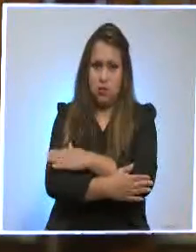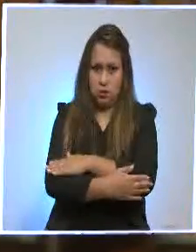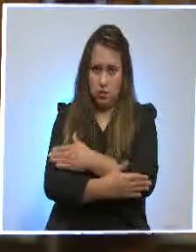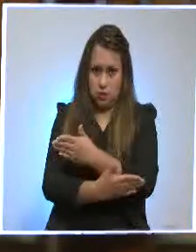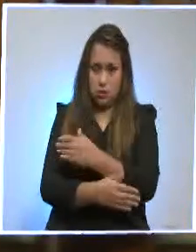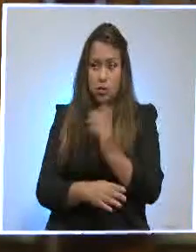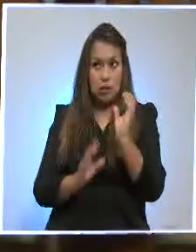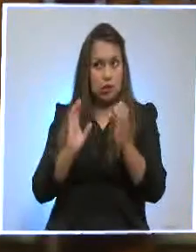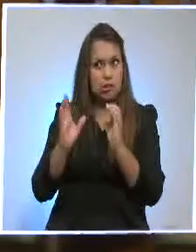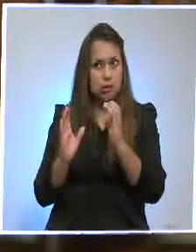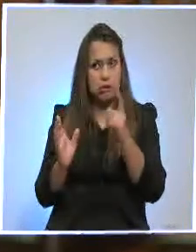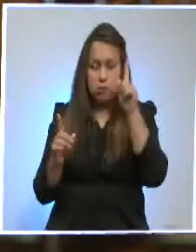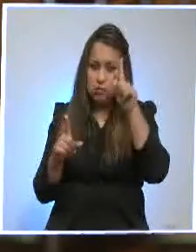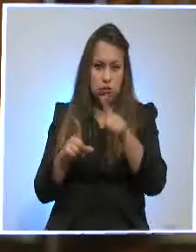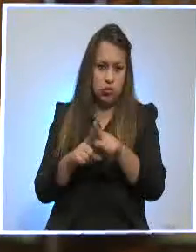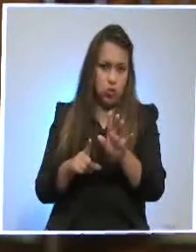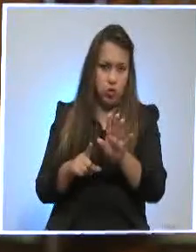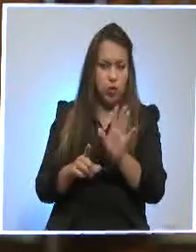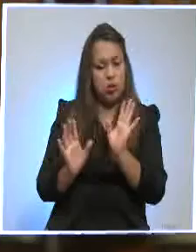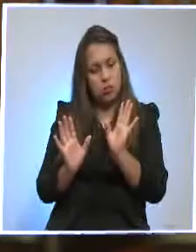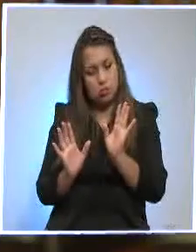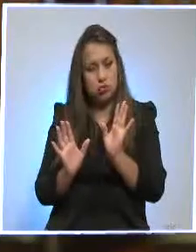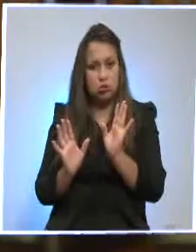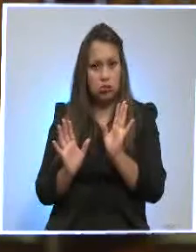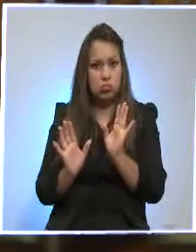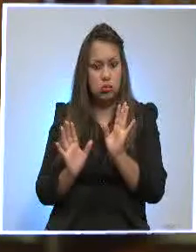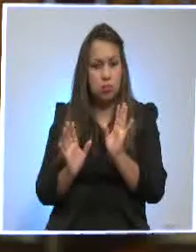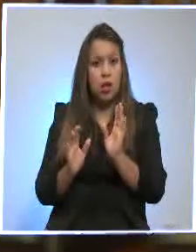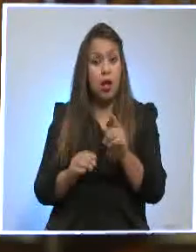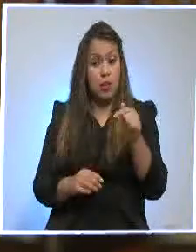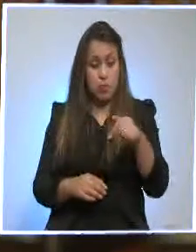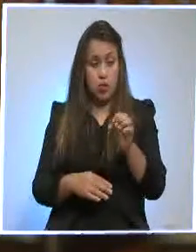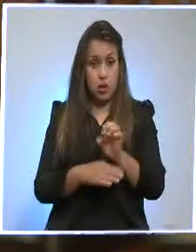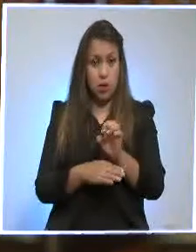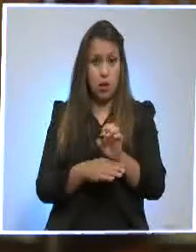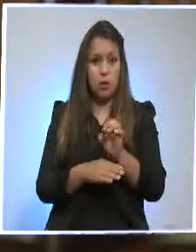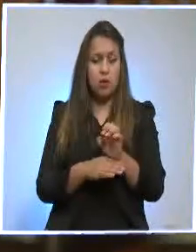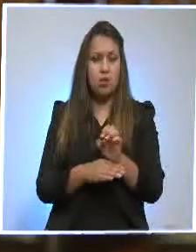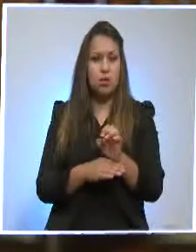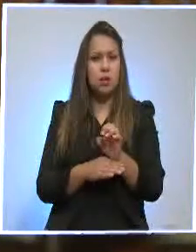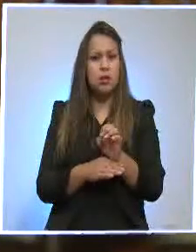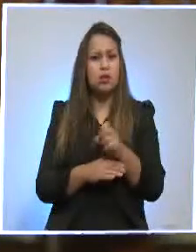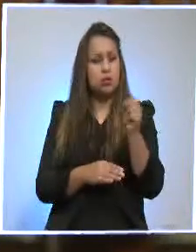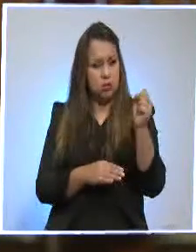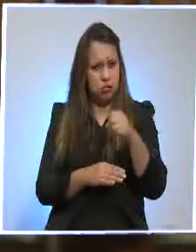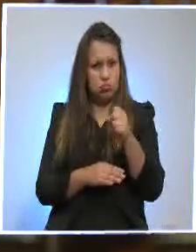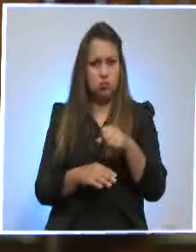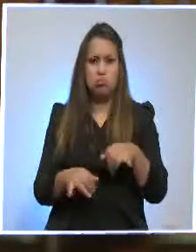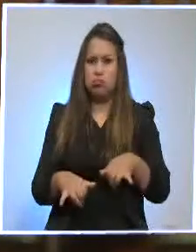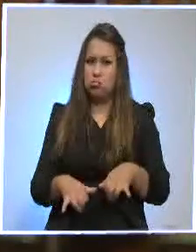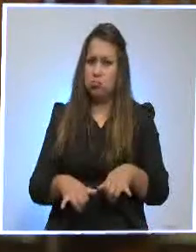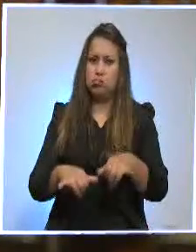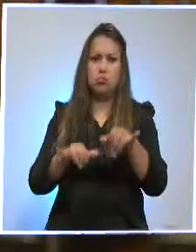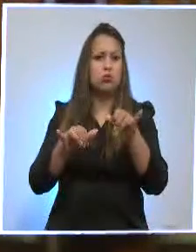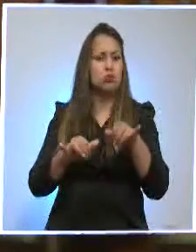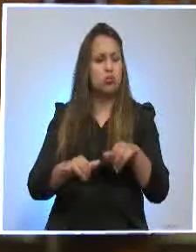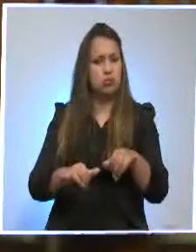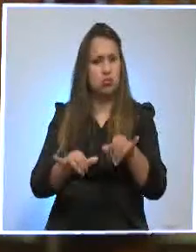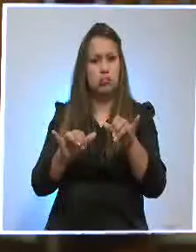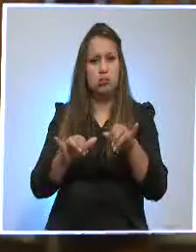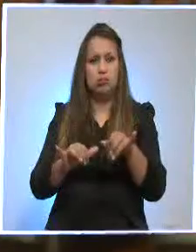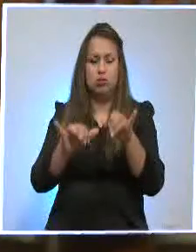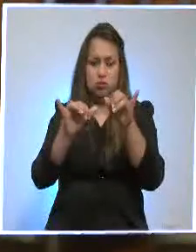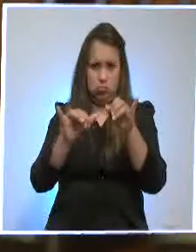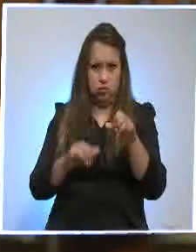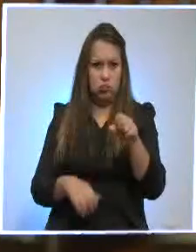criticar lo que no nos parece. Por ejemplo, creo que el Ecuador sí está avanzando de alguna manera y debemos